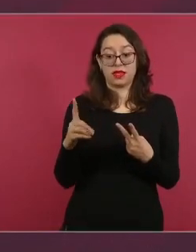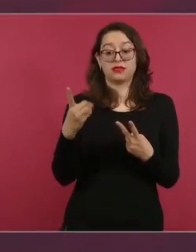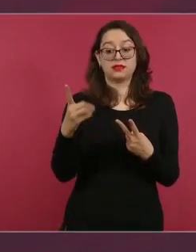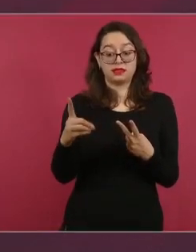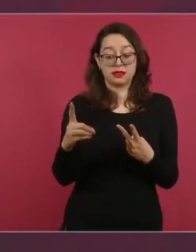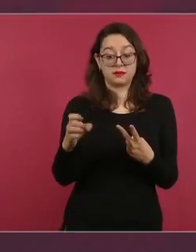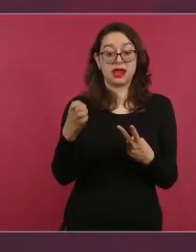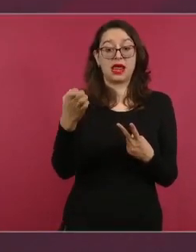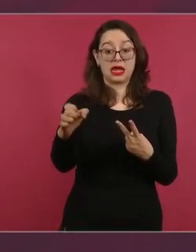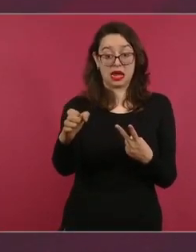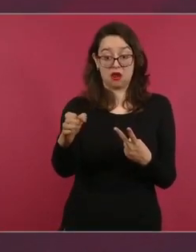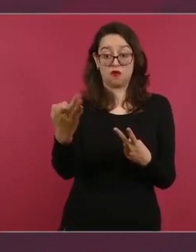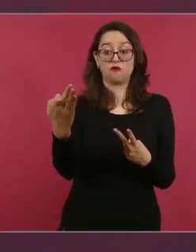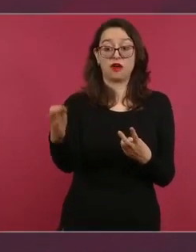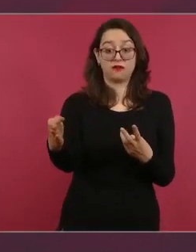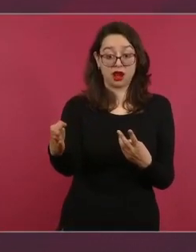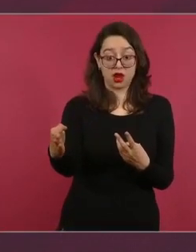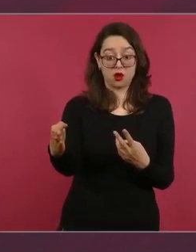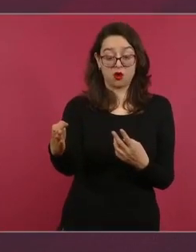2024.